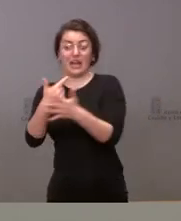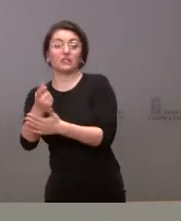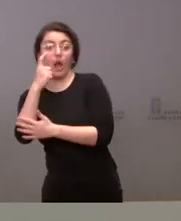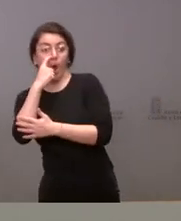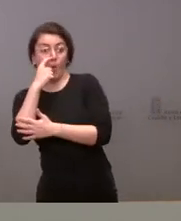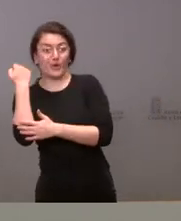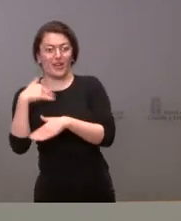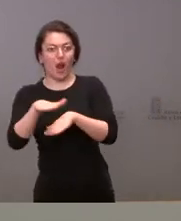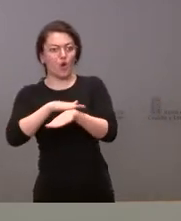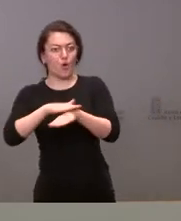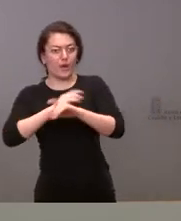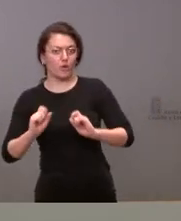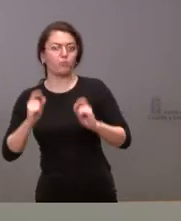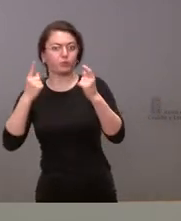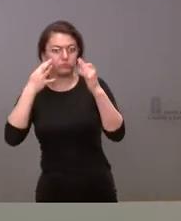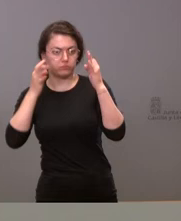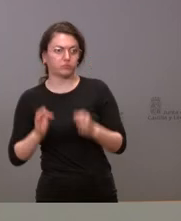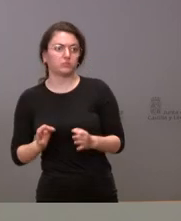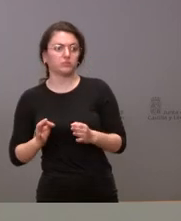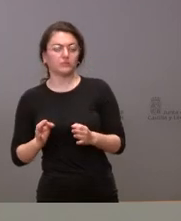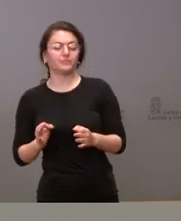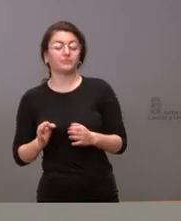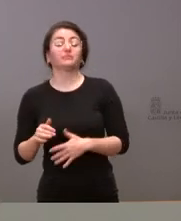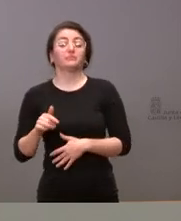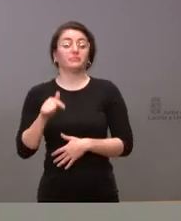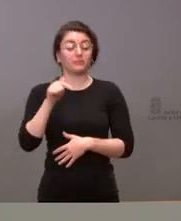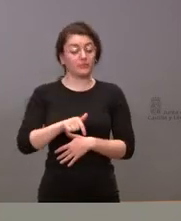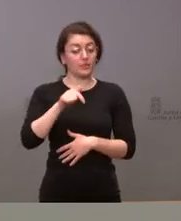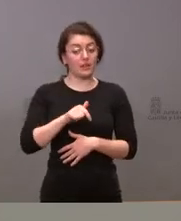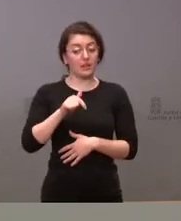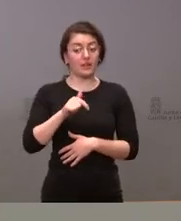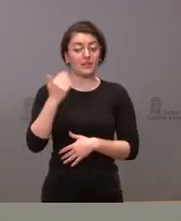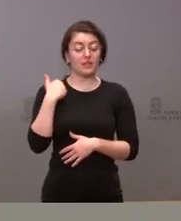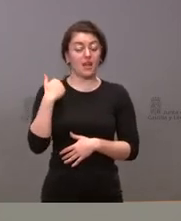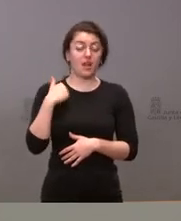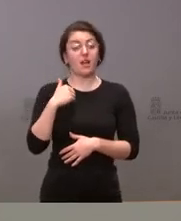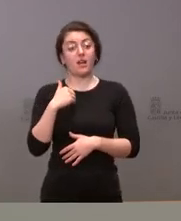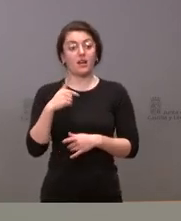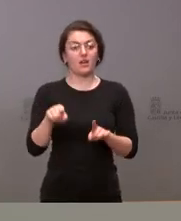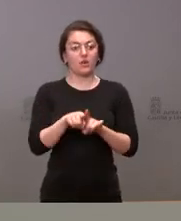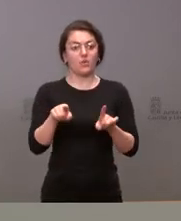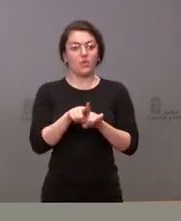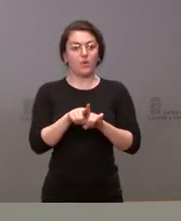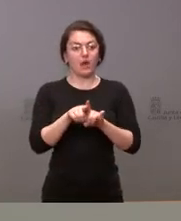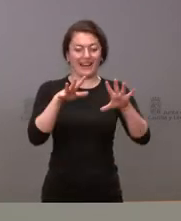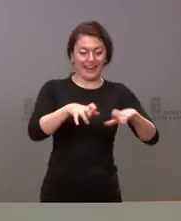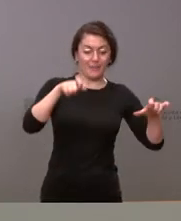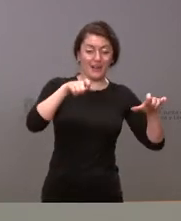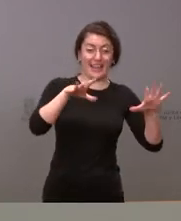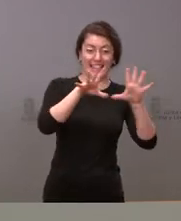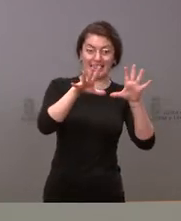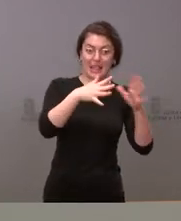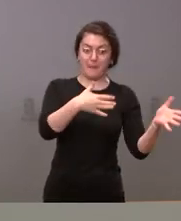aquí estamos hablando que desde el momento de constitución de la cámara el 10 de marzo hasta la